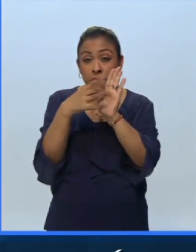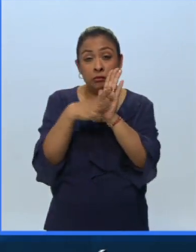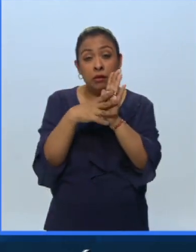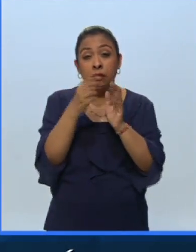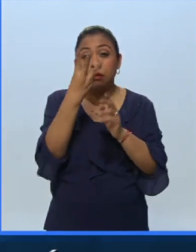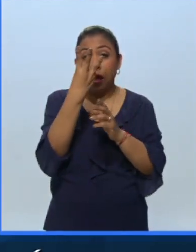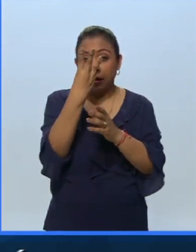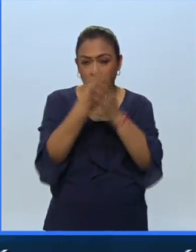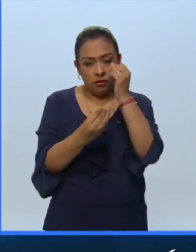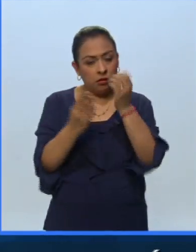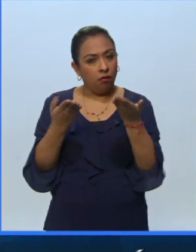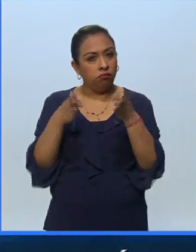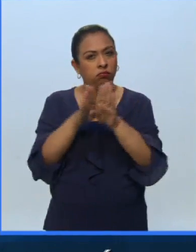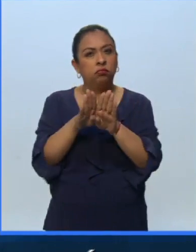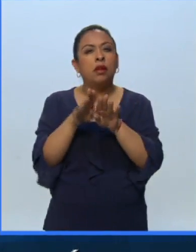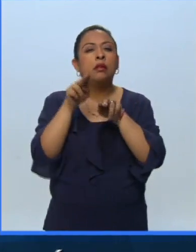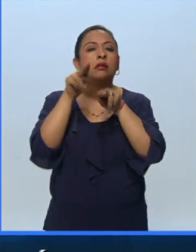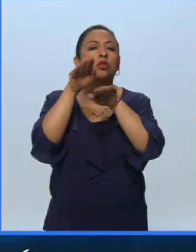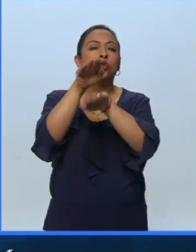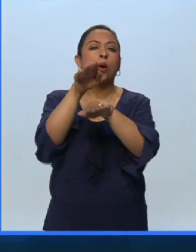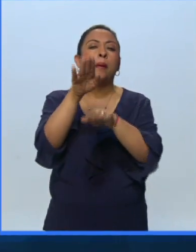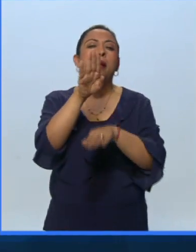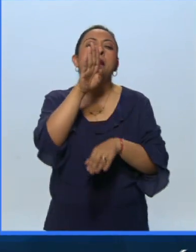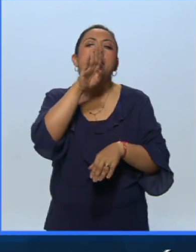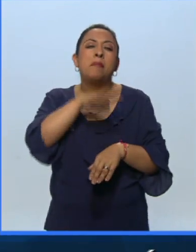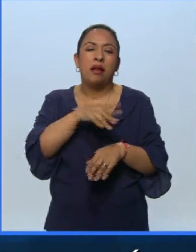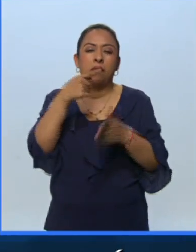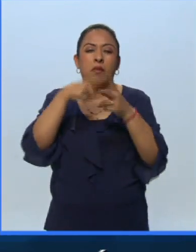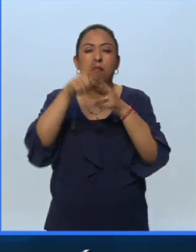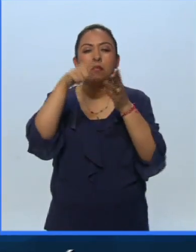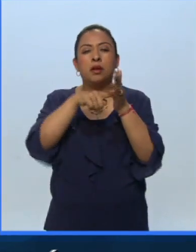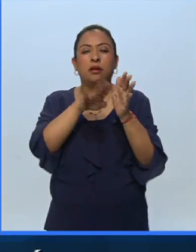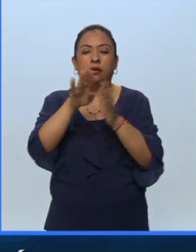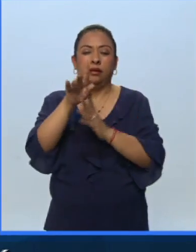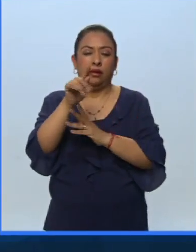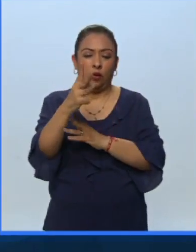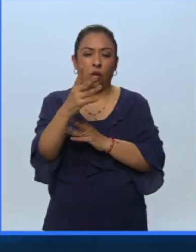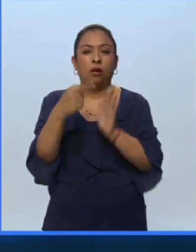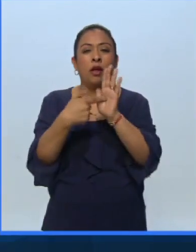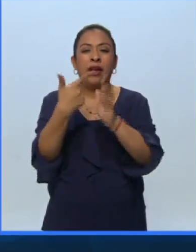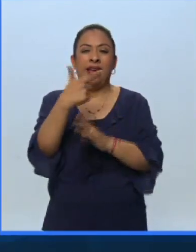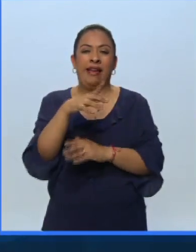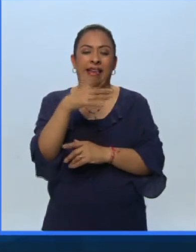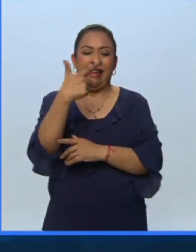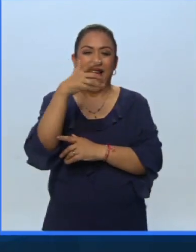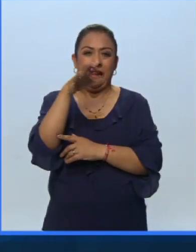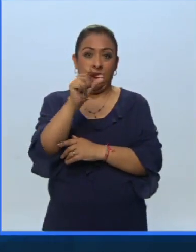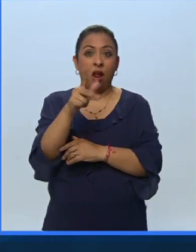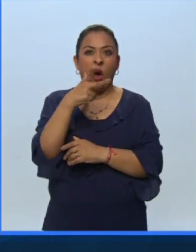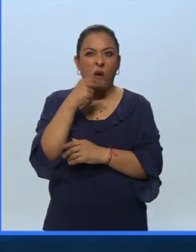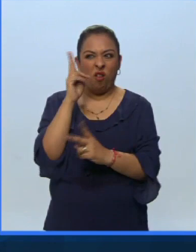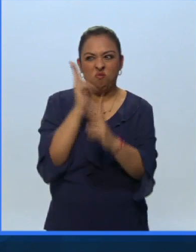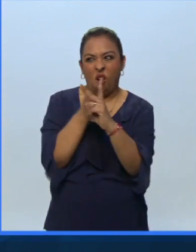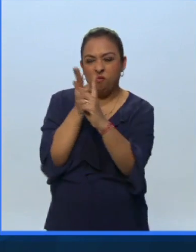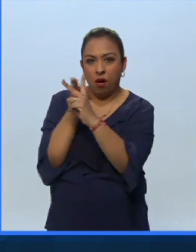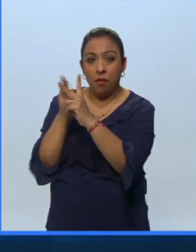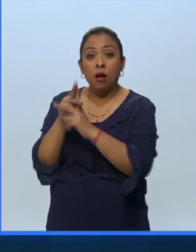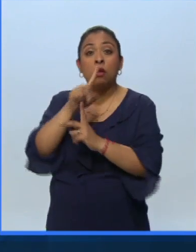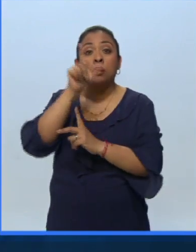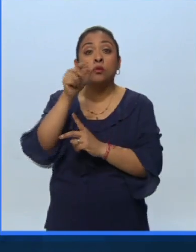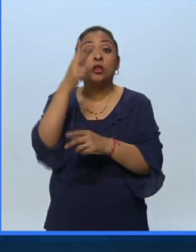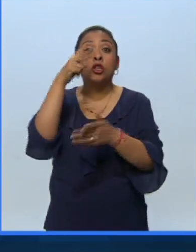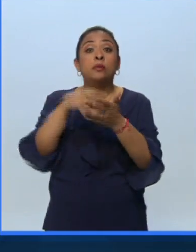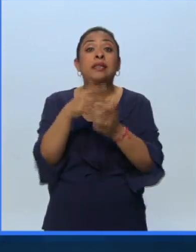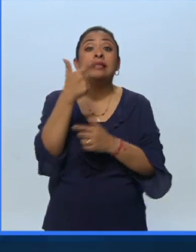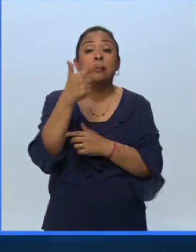trilogía sobre el mal que inició en 1974 con general Adi Amindadá, un sanguinario genocida luego la retomó en